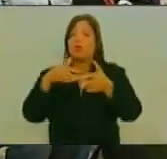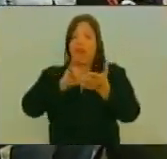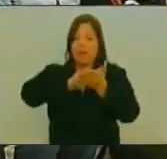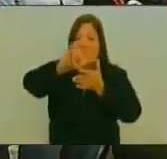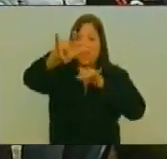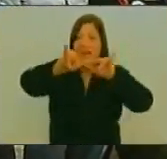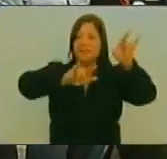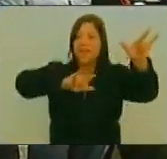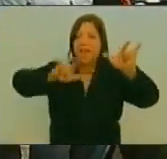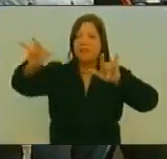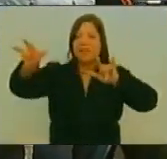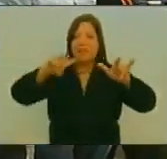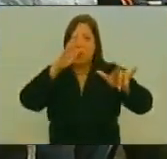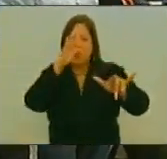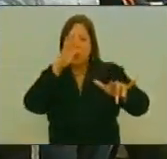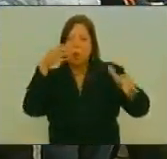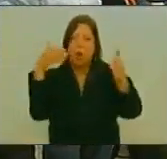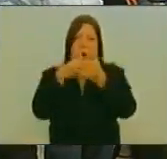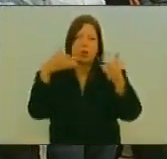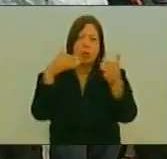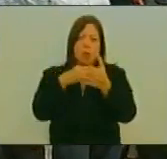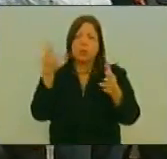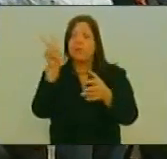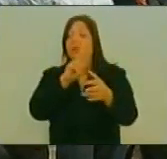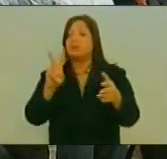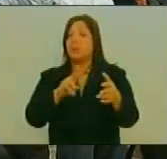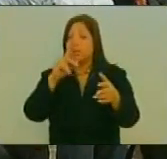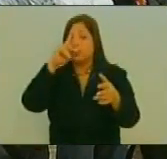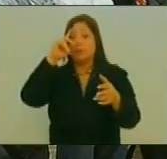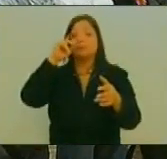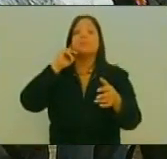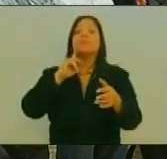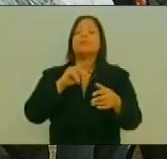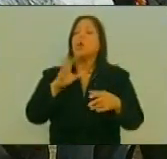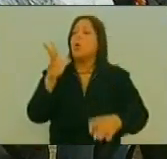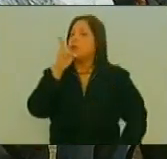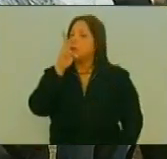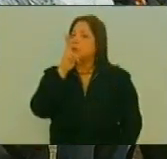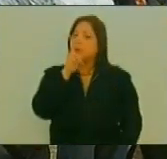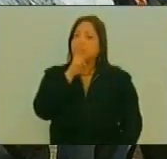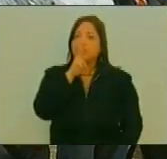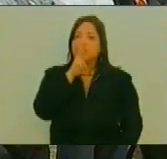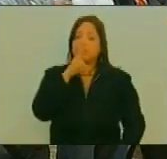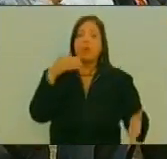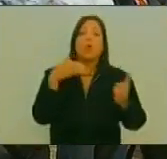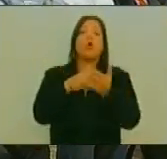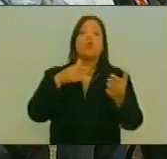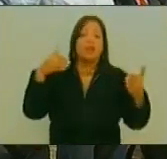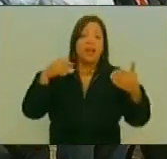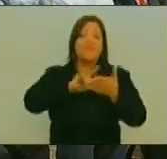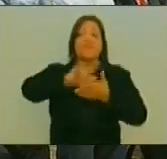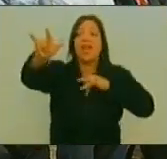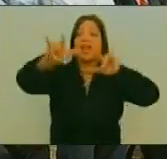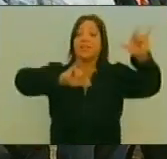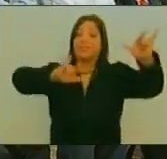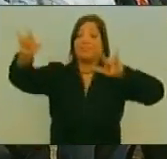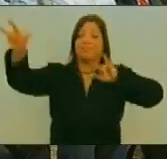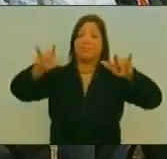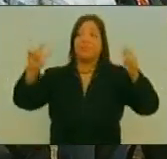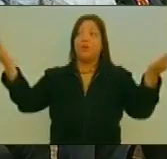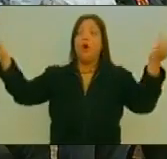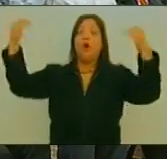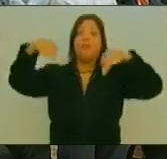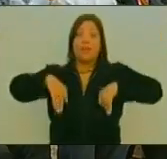Aéreas Con respecto A Venezuela Se ha convertido En algo Terrible Para la gente Que quiere venir